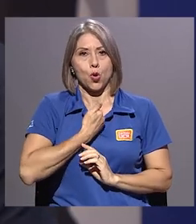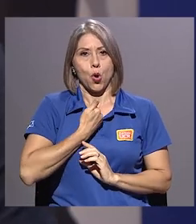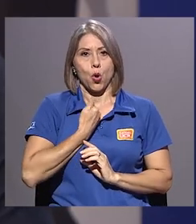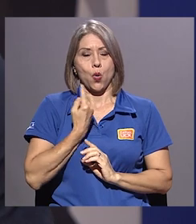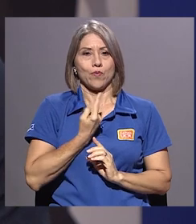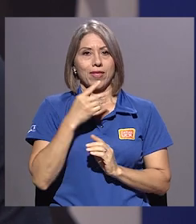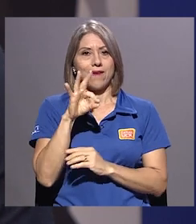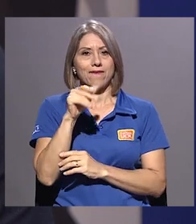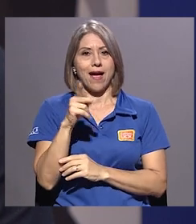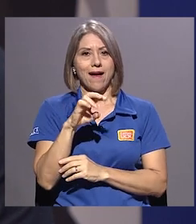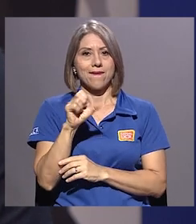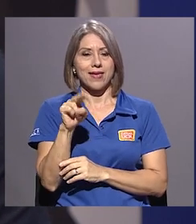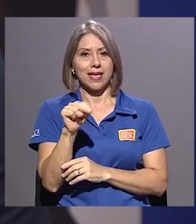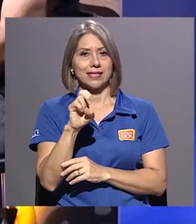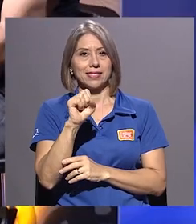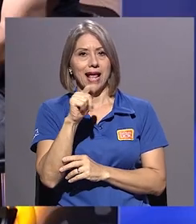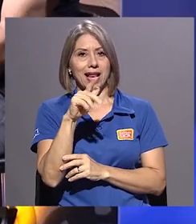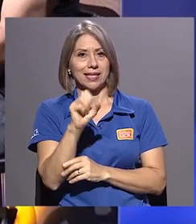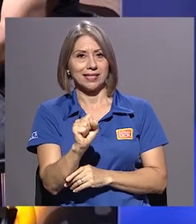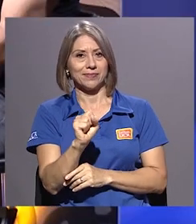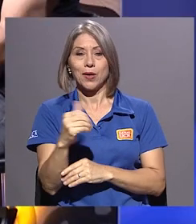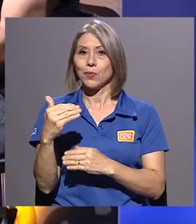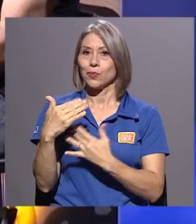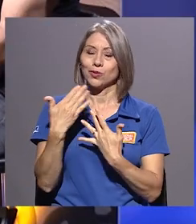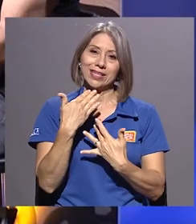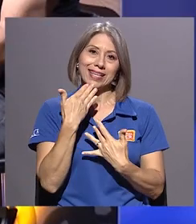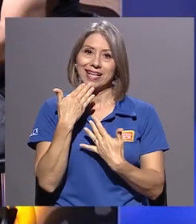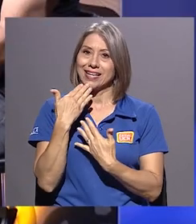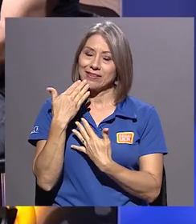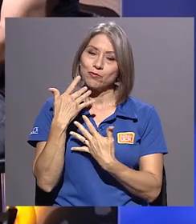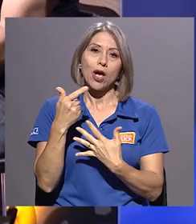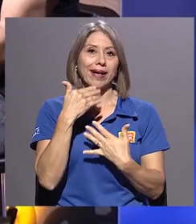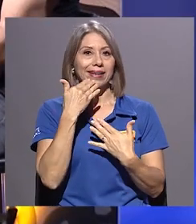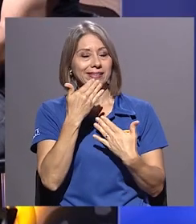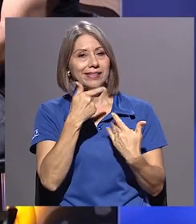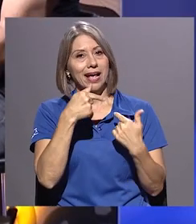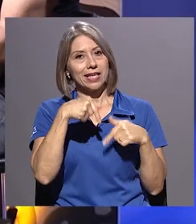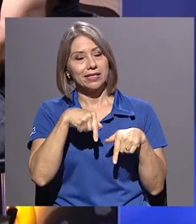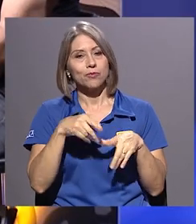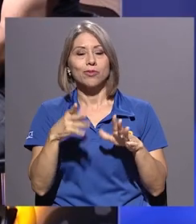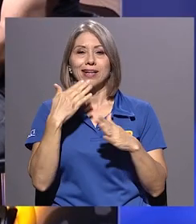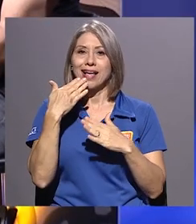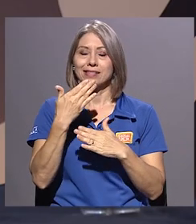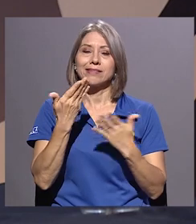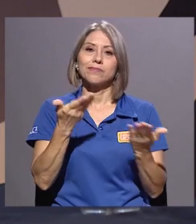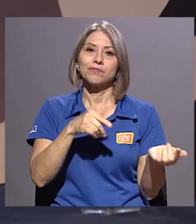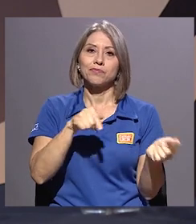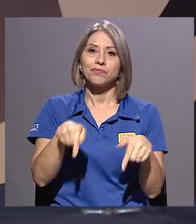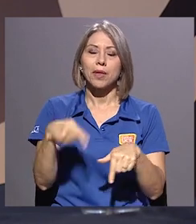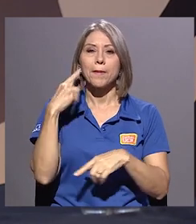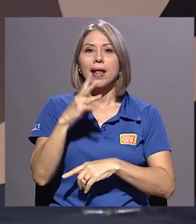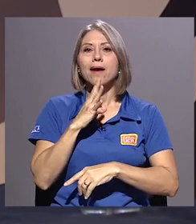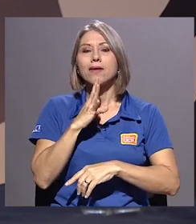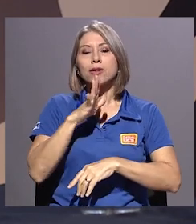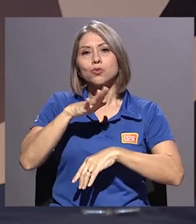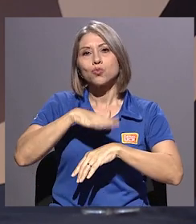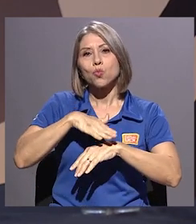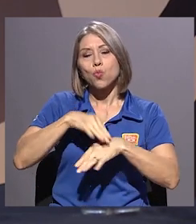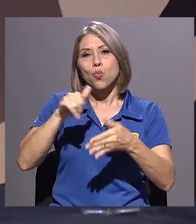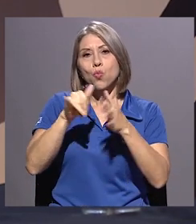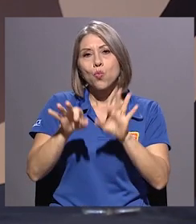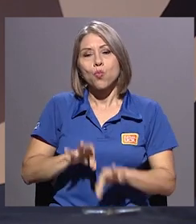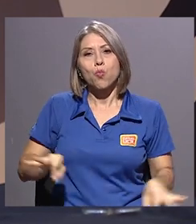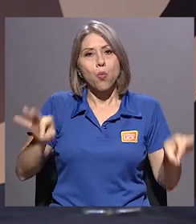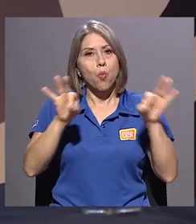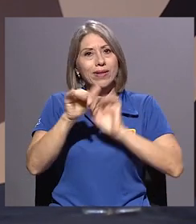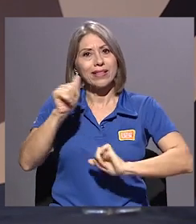Muchas gracias por la invitación, acá estamos. Gracias a vos por venir para hablar de esta importante obra que ha tenido un gran recorrido hasta